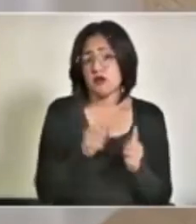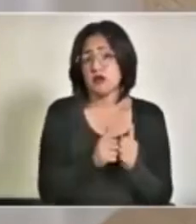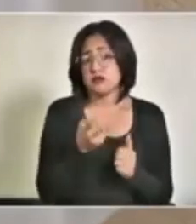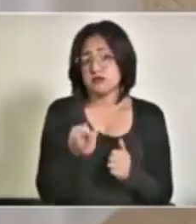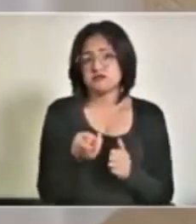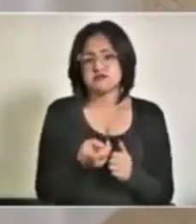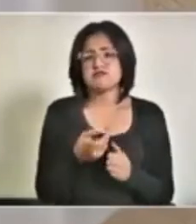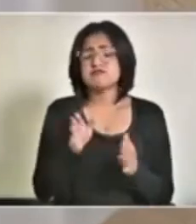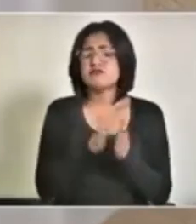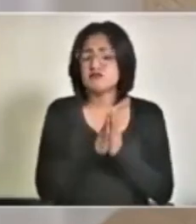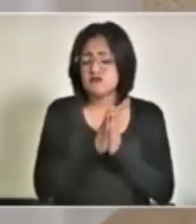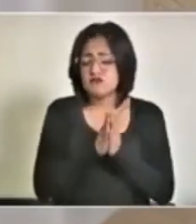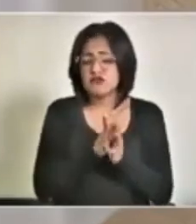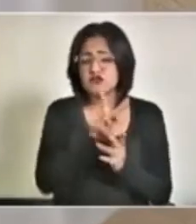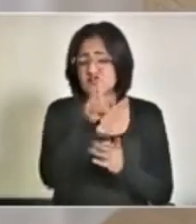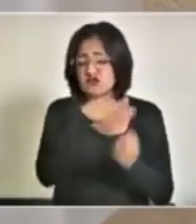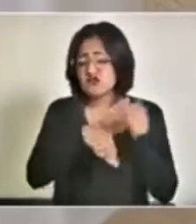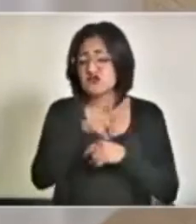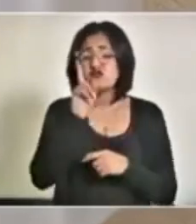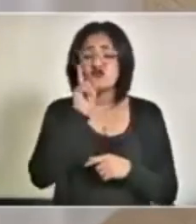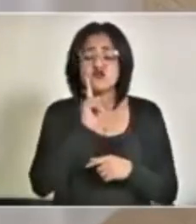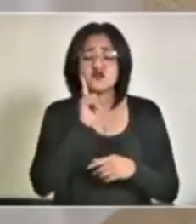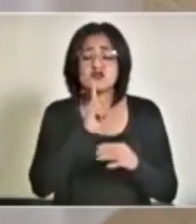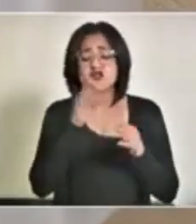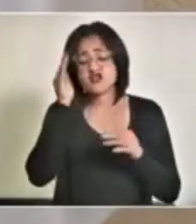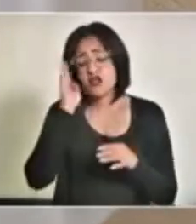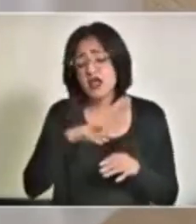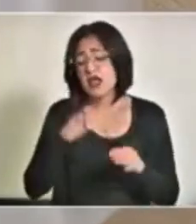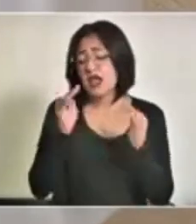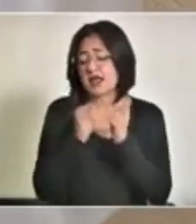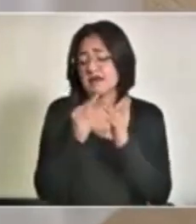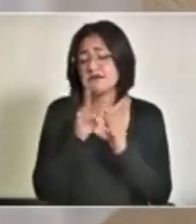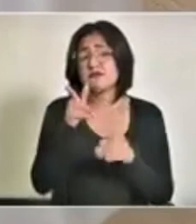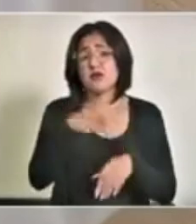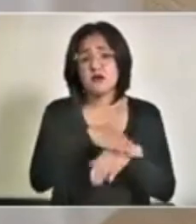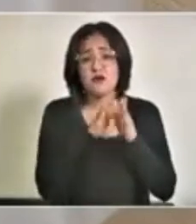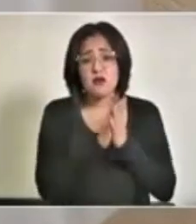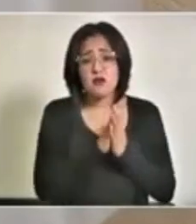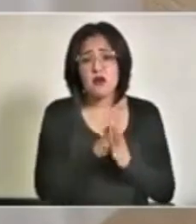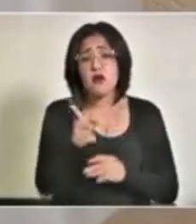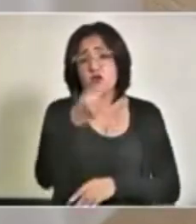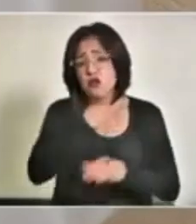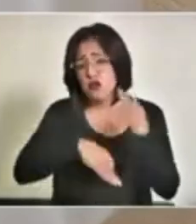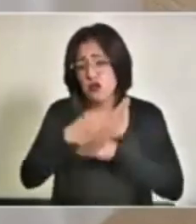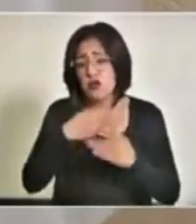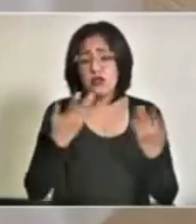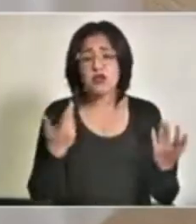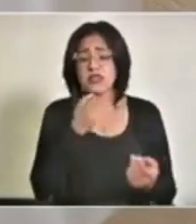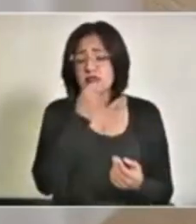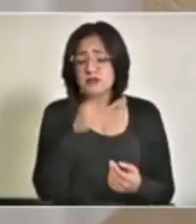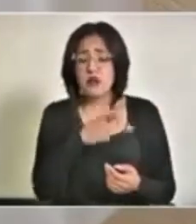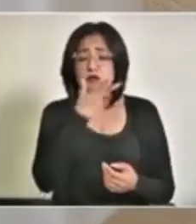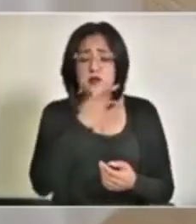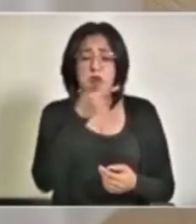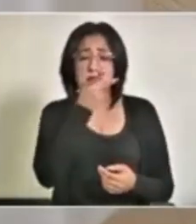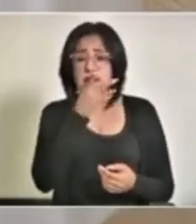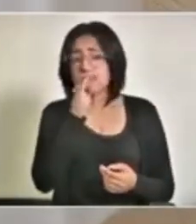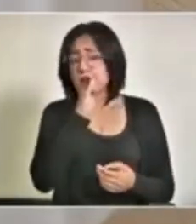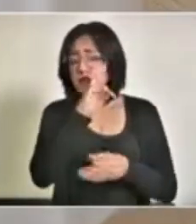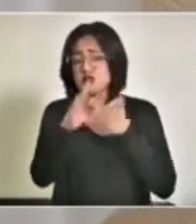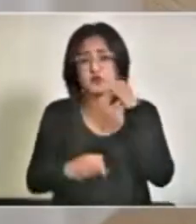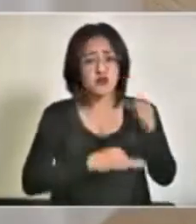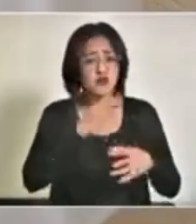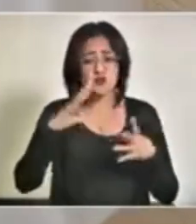Háganlo, señoras, por favor. Seamos todos parte de este esfuerzo, señores. Los papás,